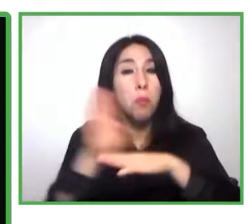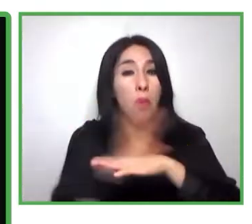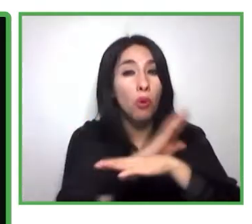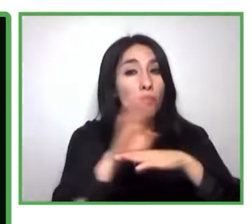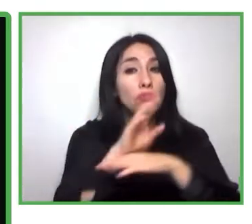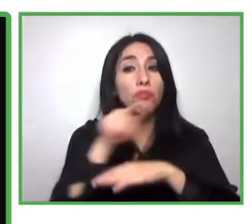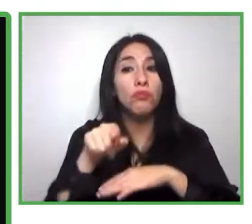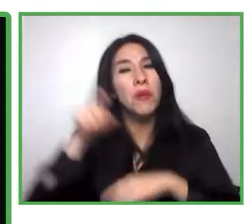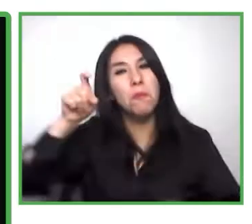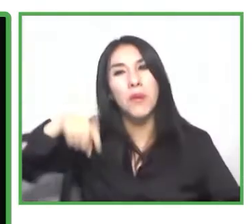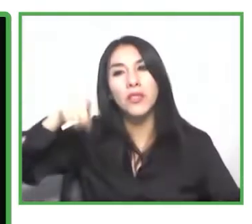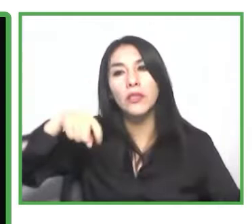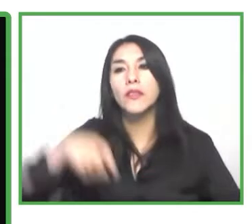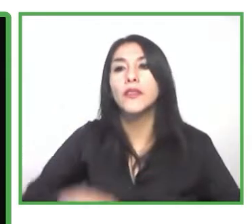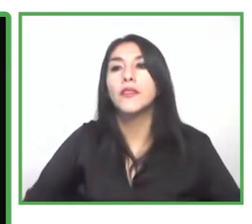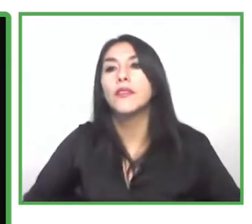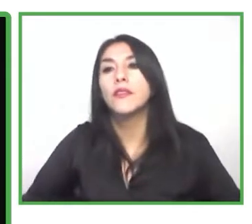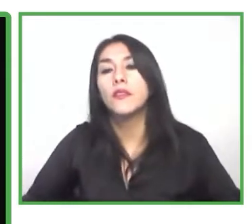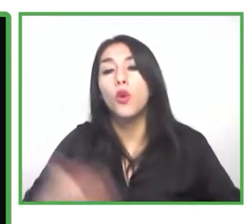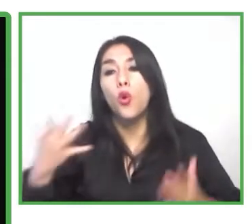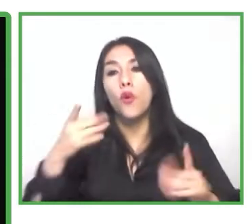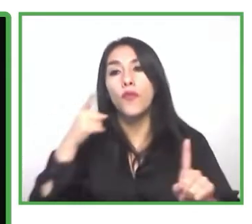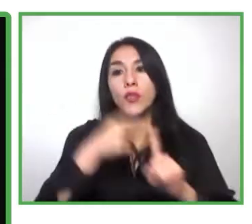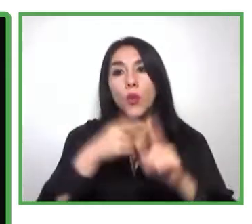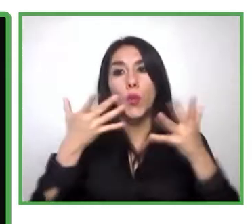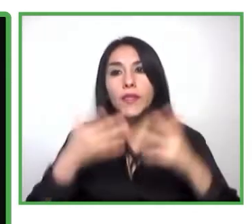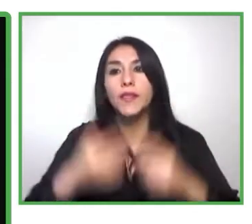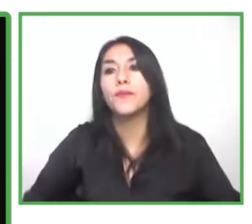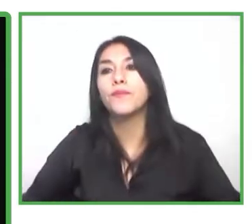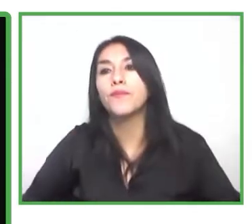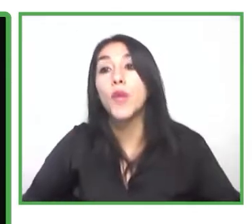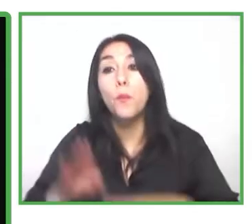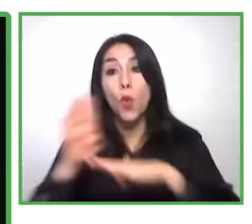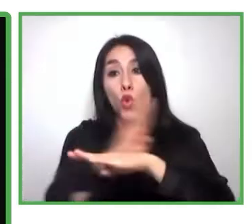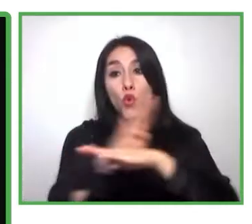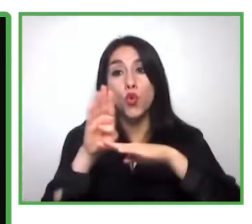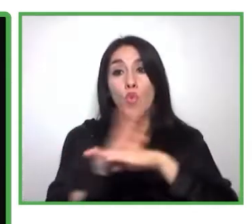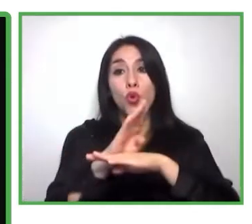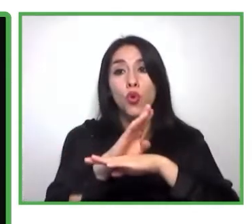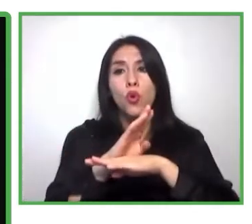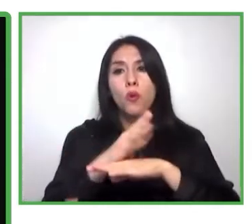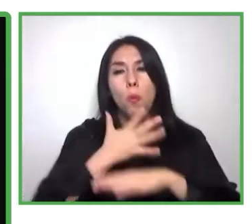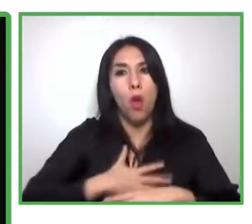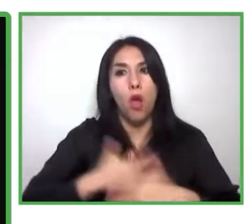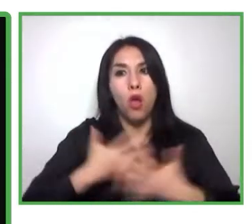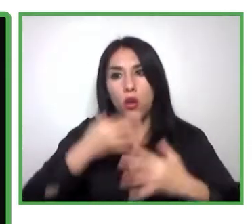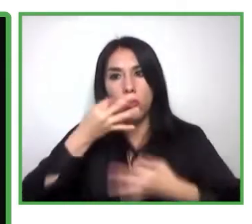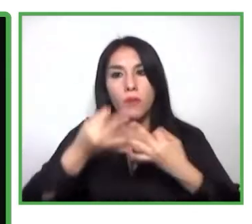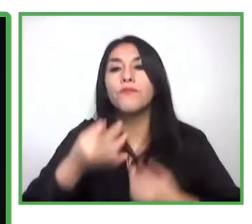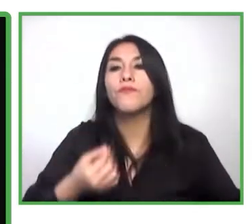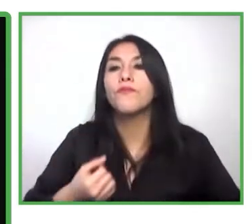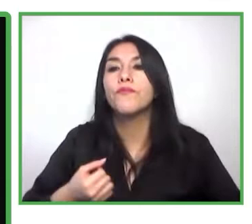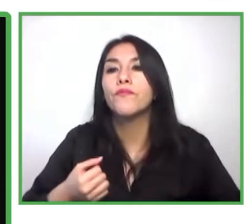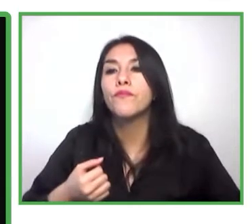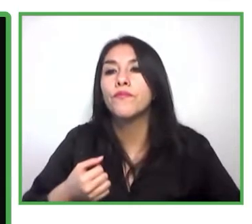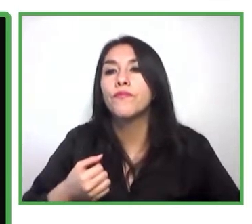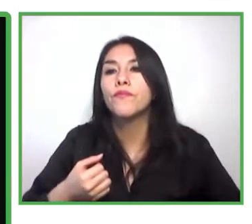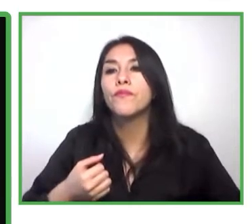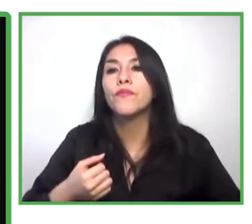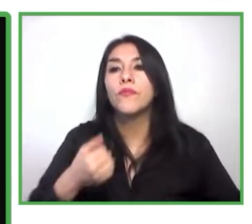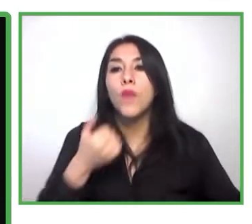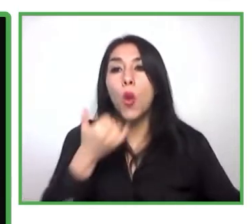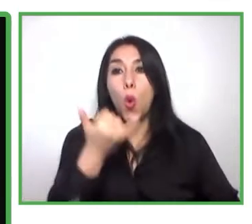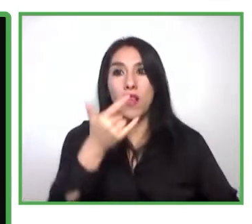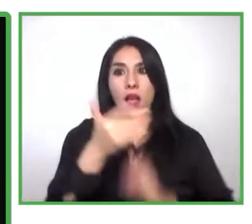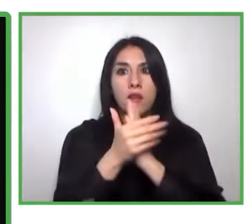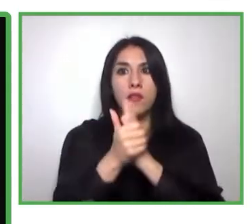que las empresas, por este lado, digan tenemos talento disponible que podemos llegar a contratar y lograr el